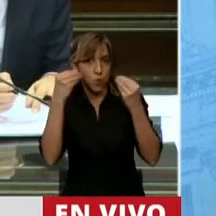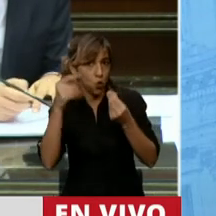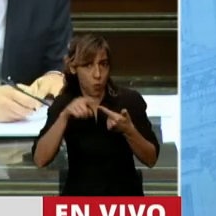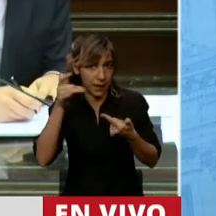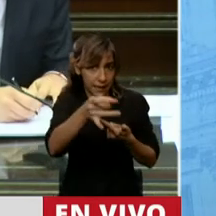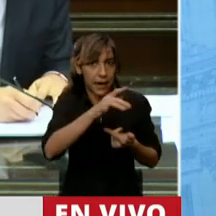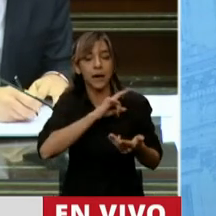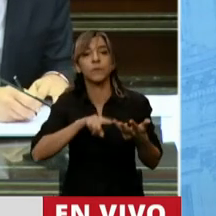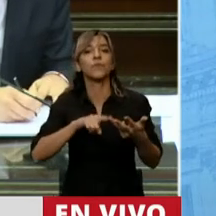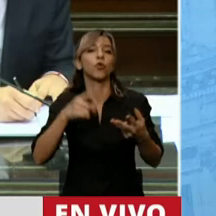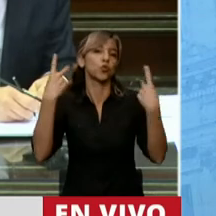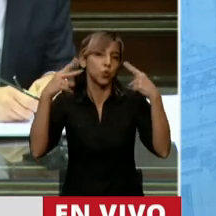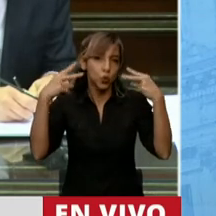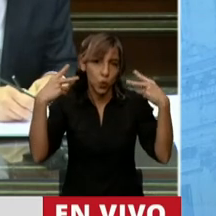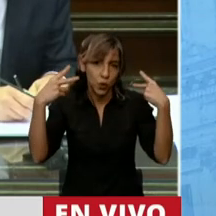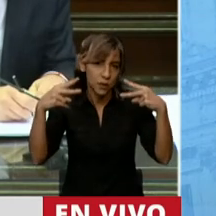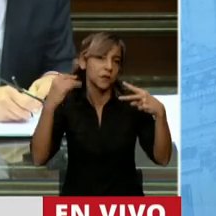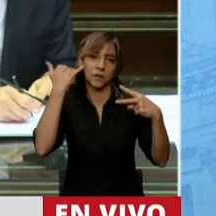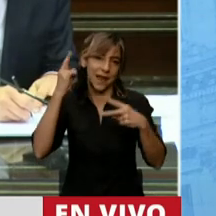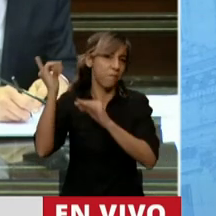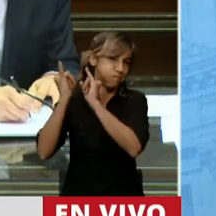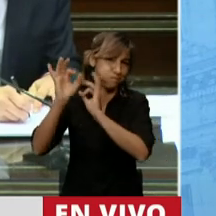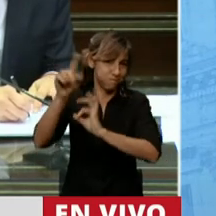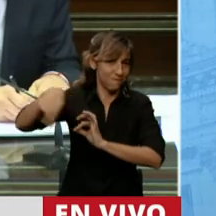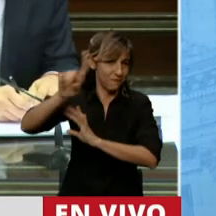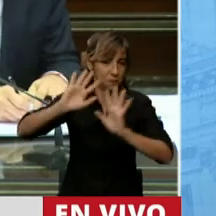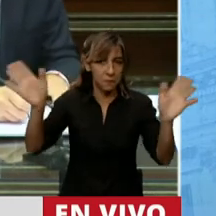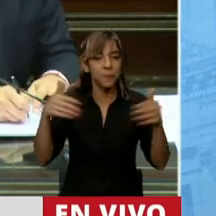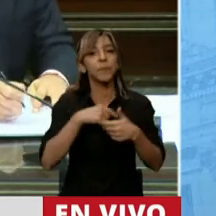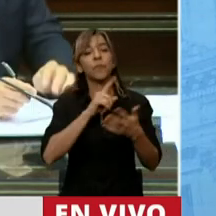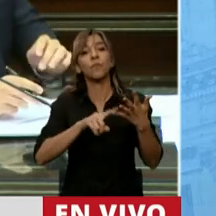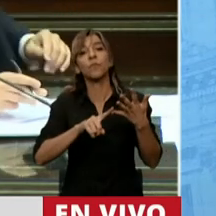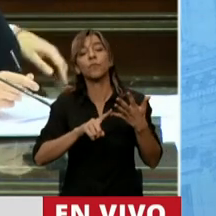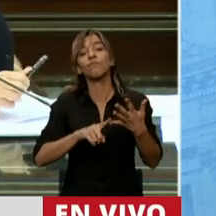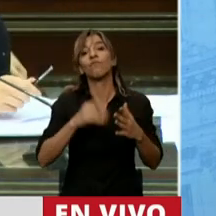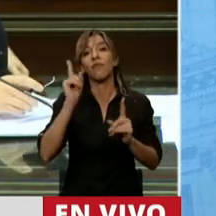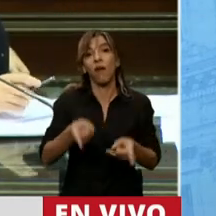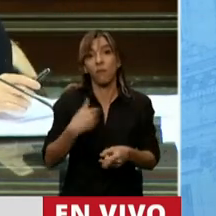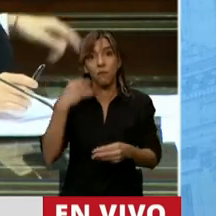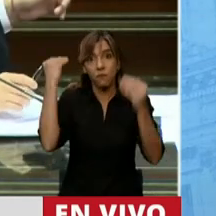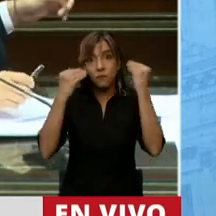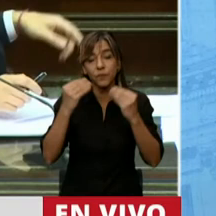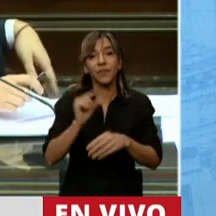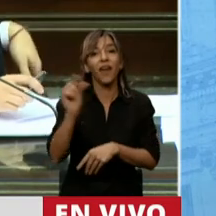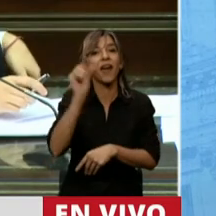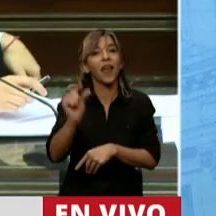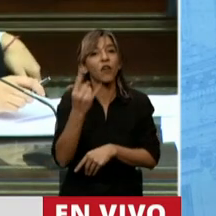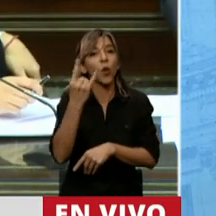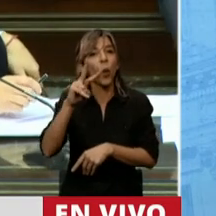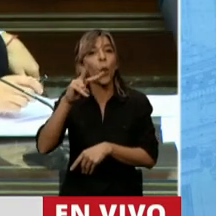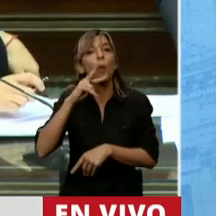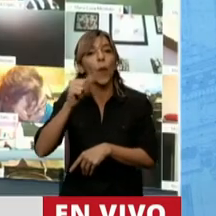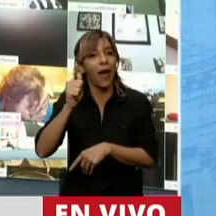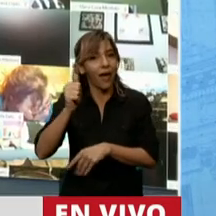lo tocó, no quiero reiterarle. Y también de los créditos UVA, que me preocupa, porque cuando se trató la ley de